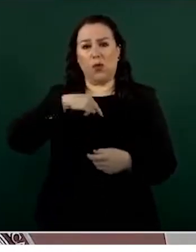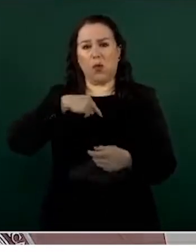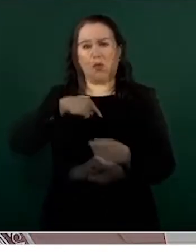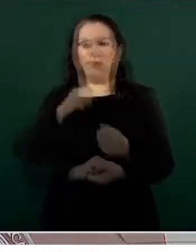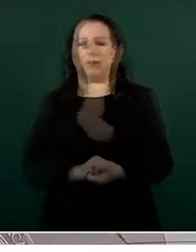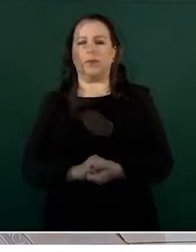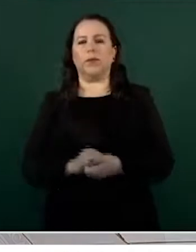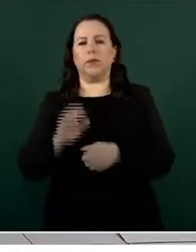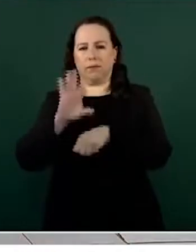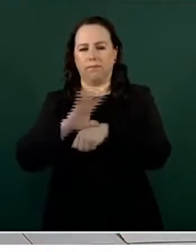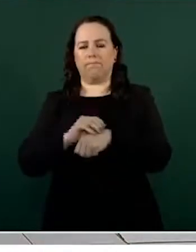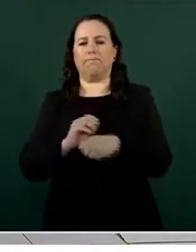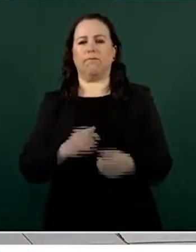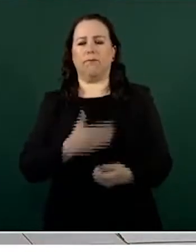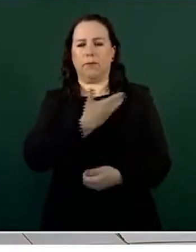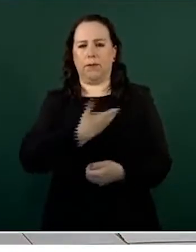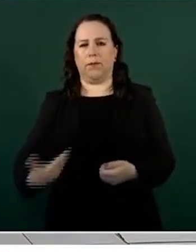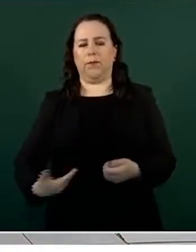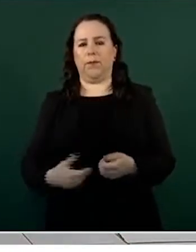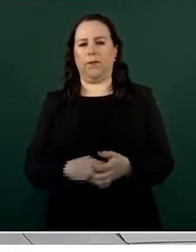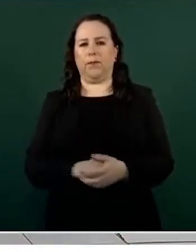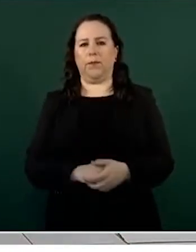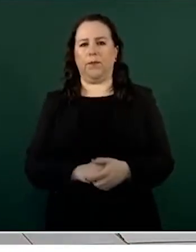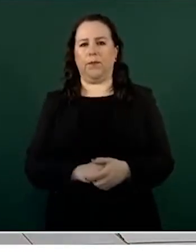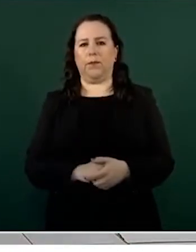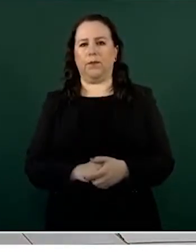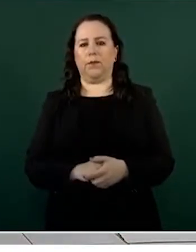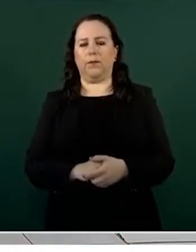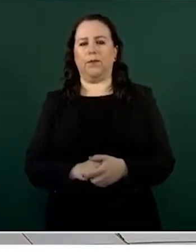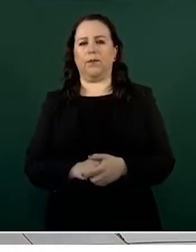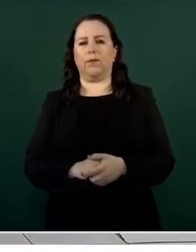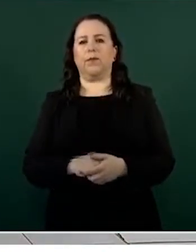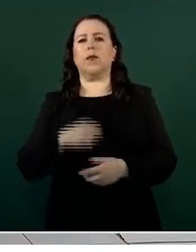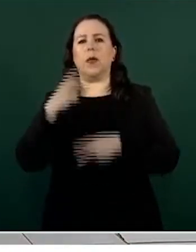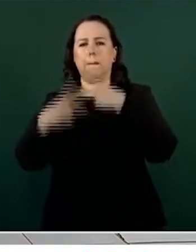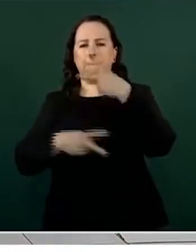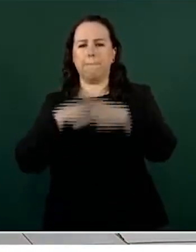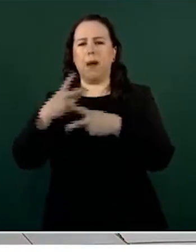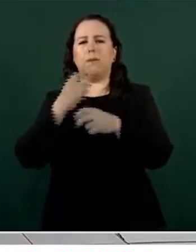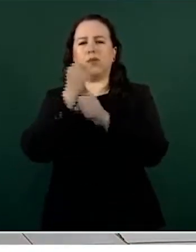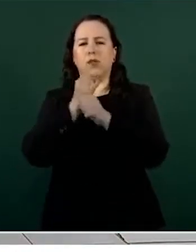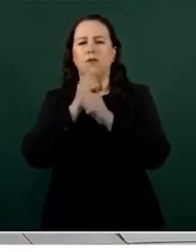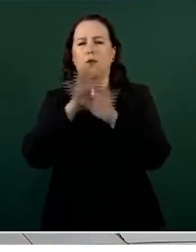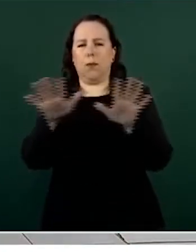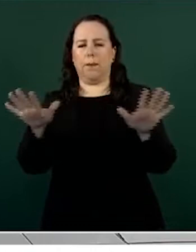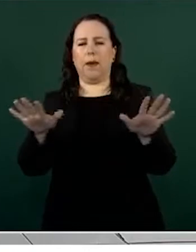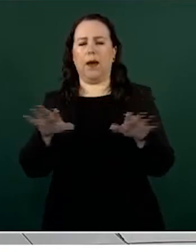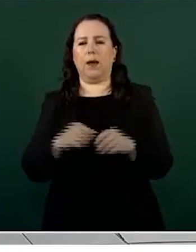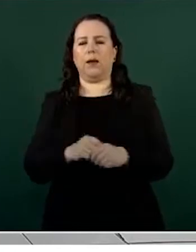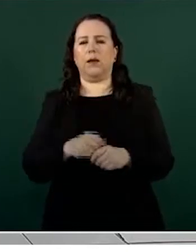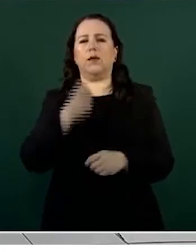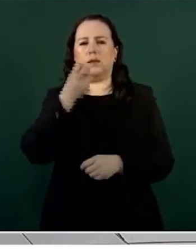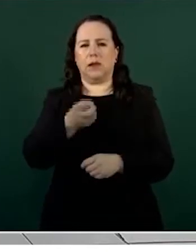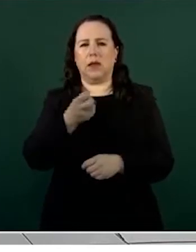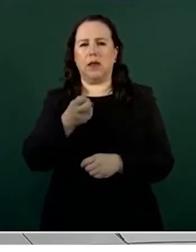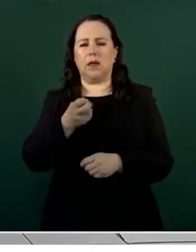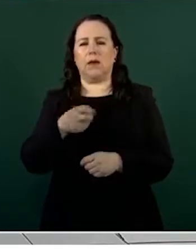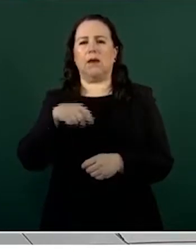desigualdad. Bien, vamos a informar sobre la situación de seguridad pública en el estado de Chihuahua.